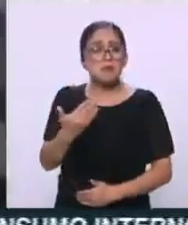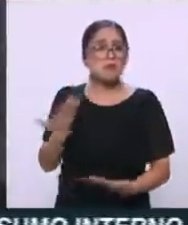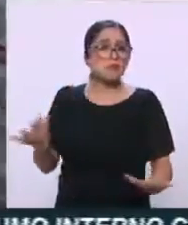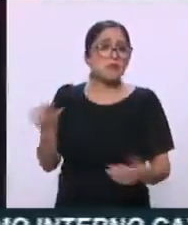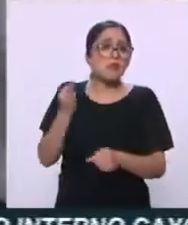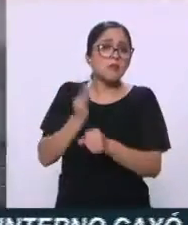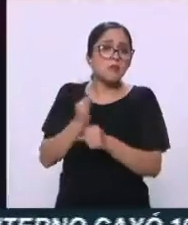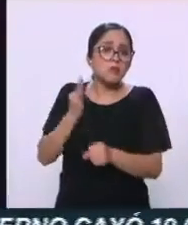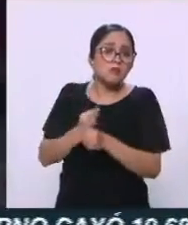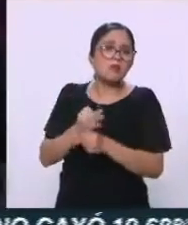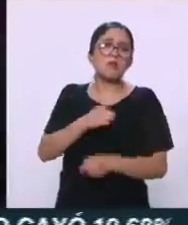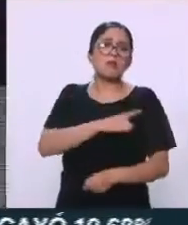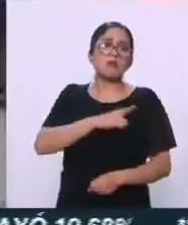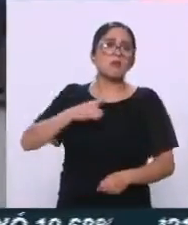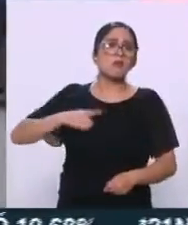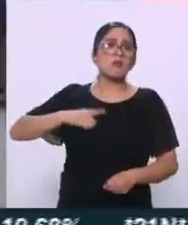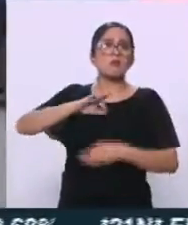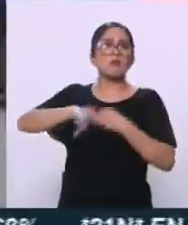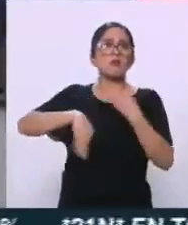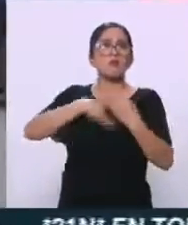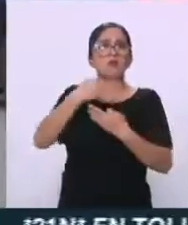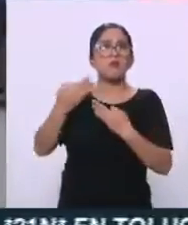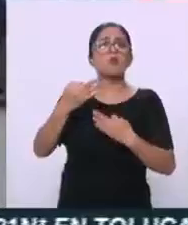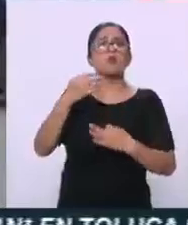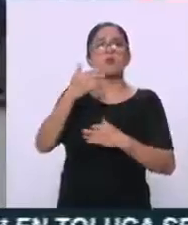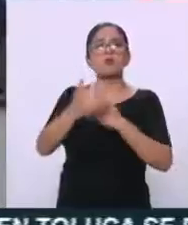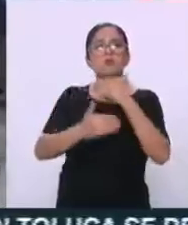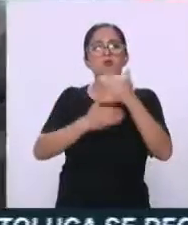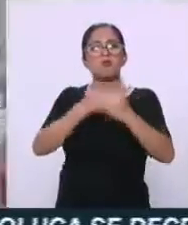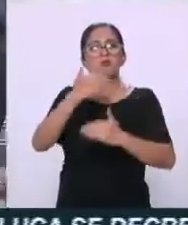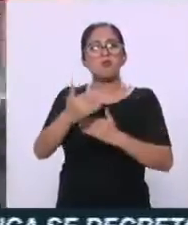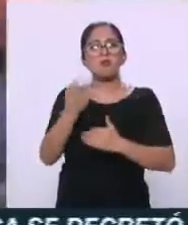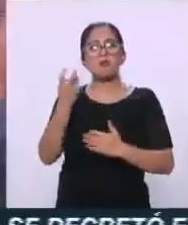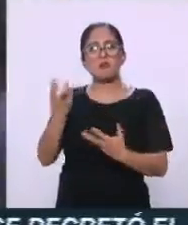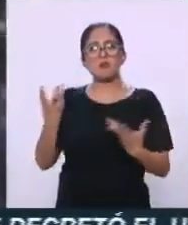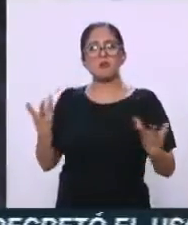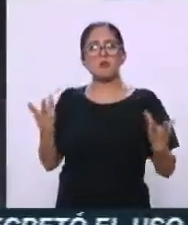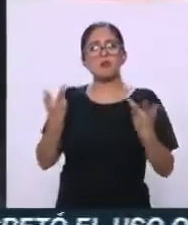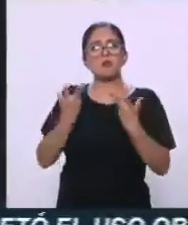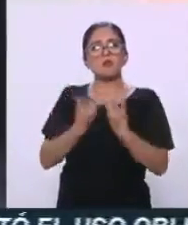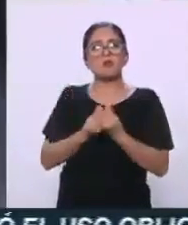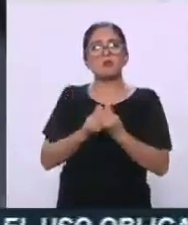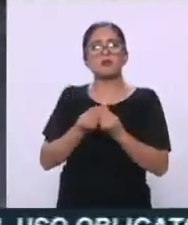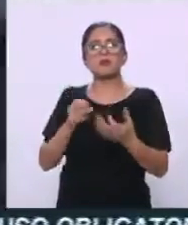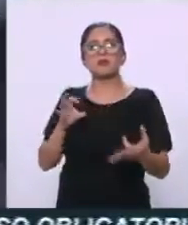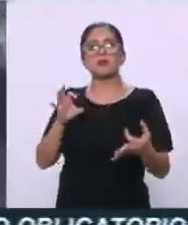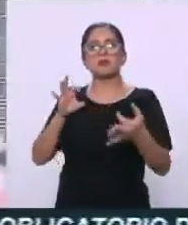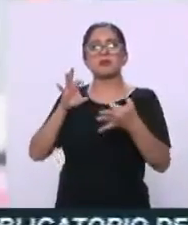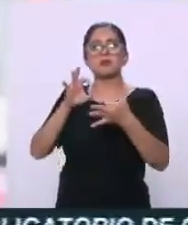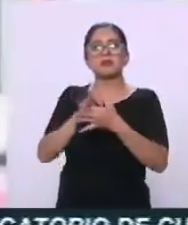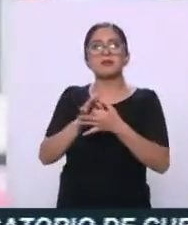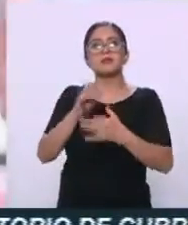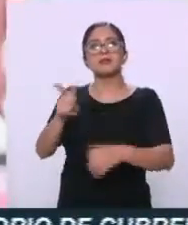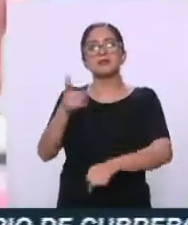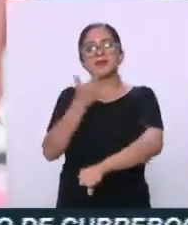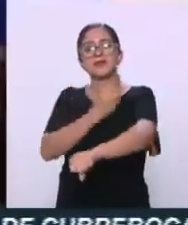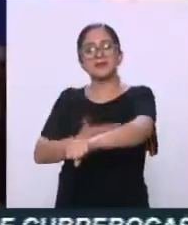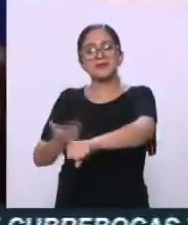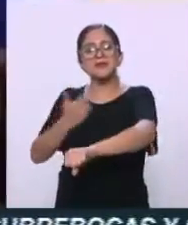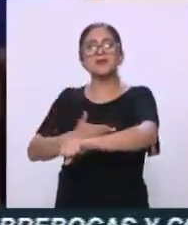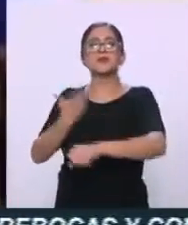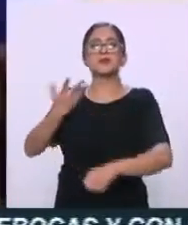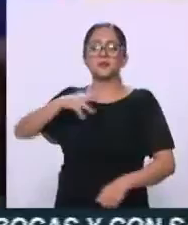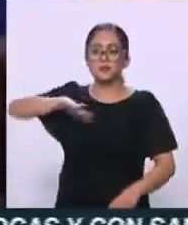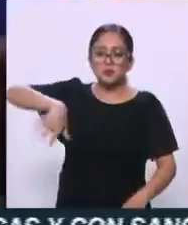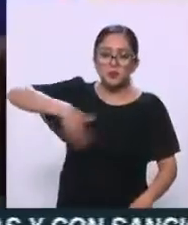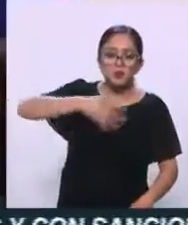nosotros aceptar esos resultados, porque fuimos parte de esa lucha y porque fuimos parte de ese proceso de búsqueda y de